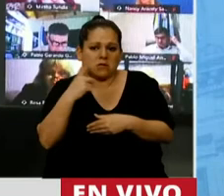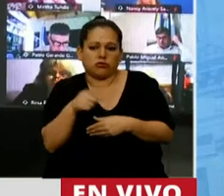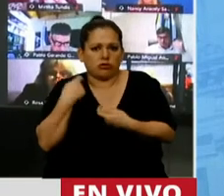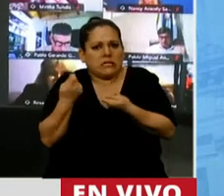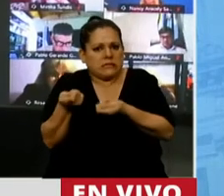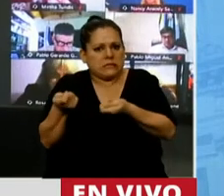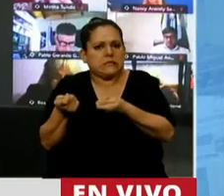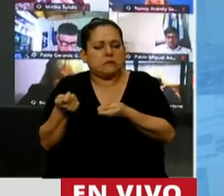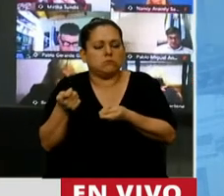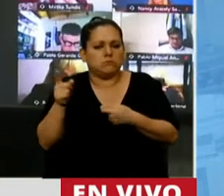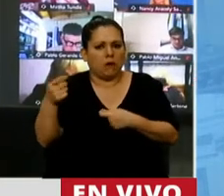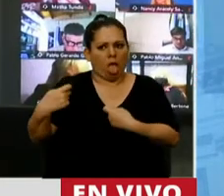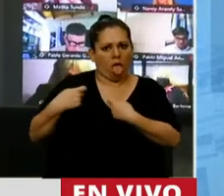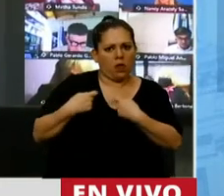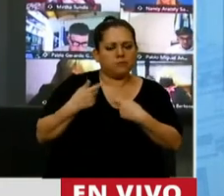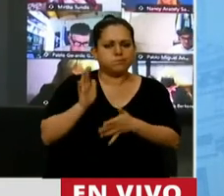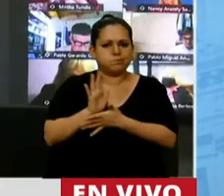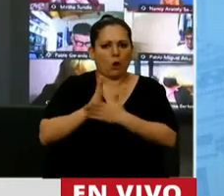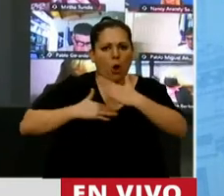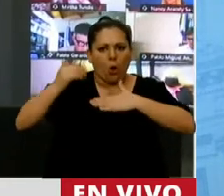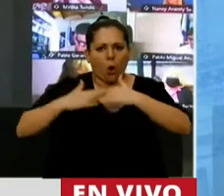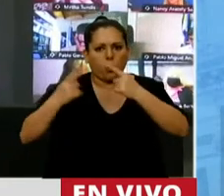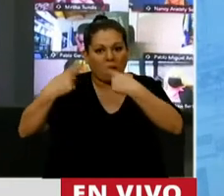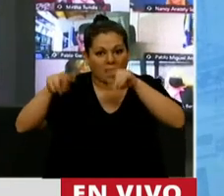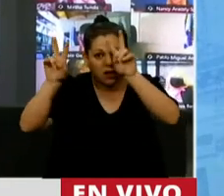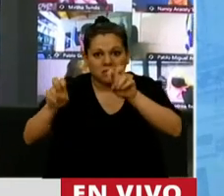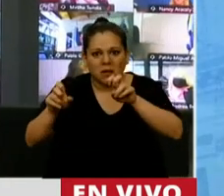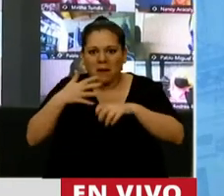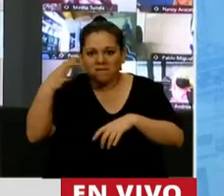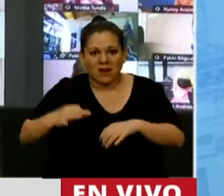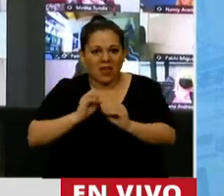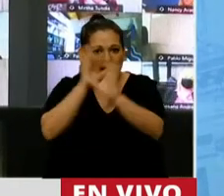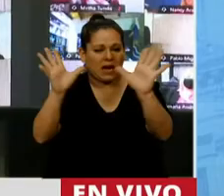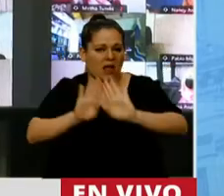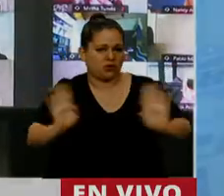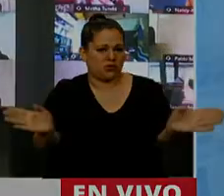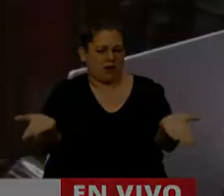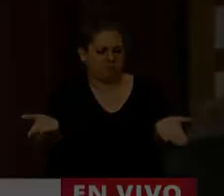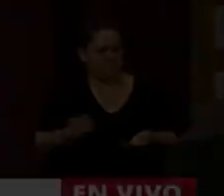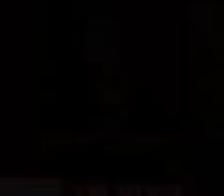tanto en eso terminamos generando zozobra sobre un tema que me parece que queda absolutamente claro. Gracias, Presidente. Gracias, Diputado.